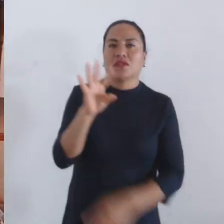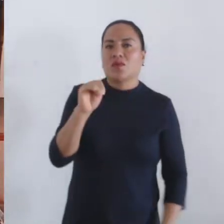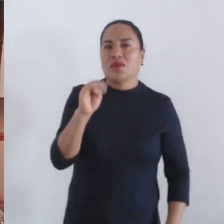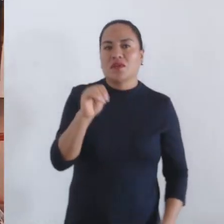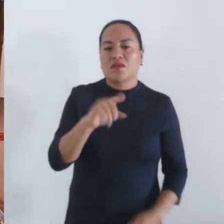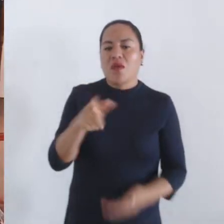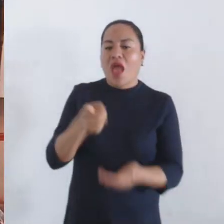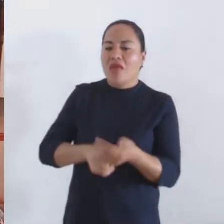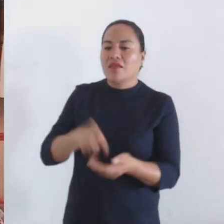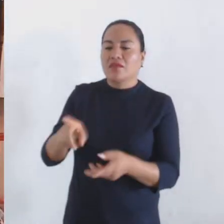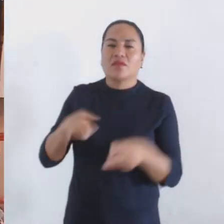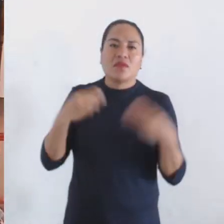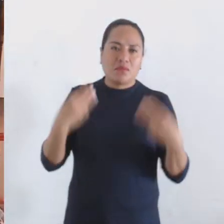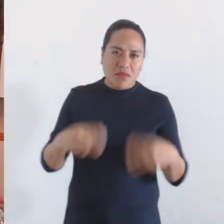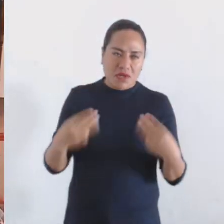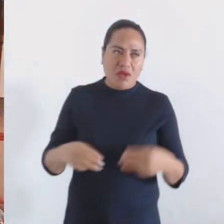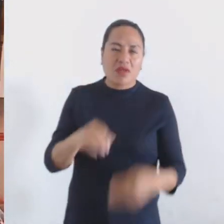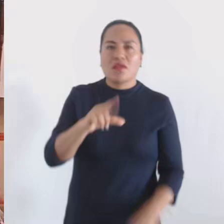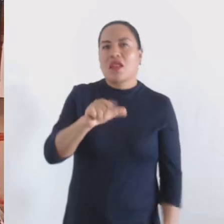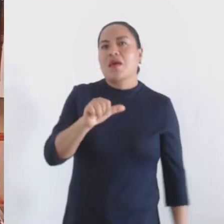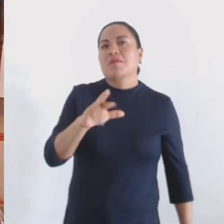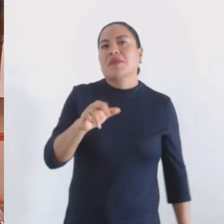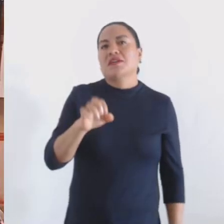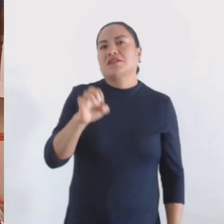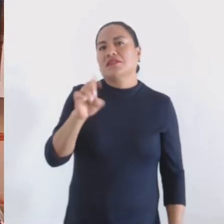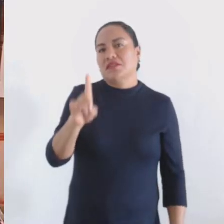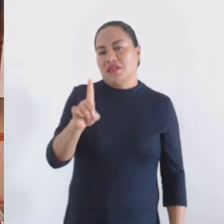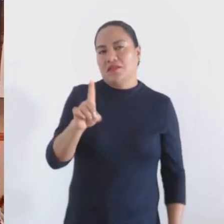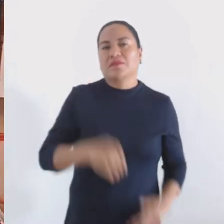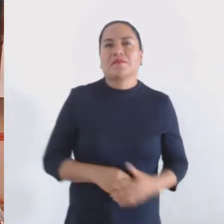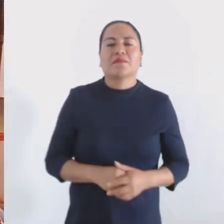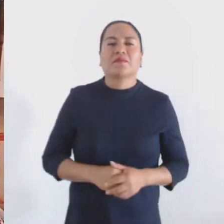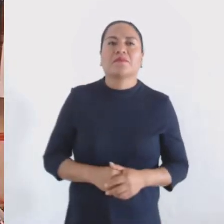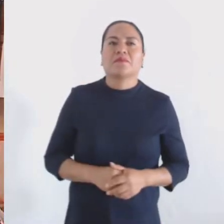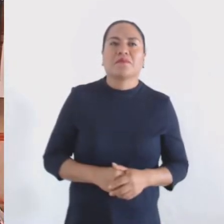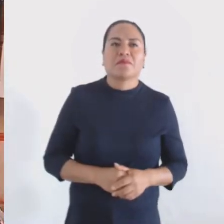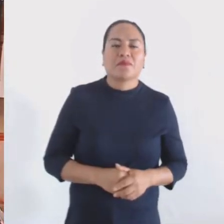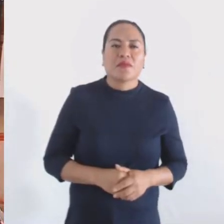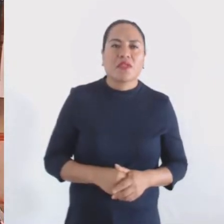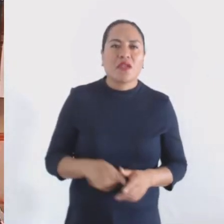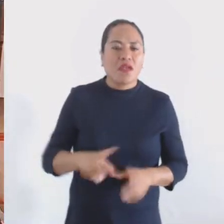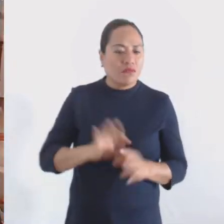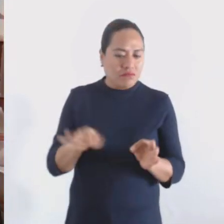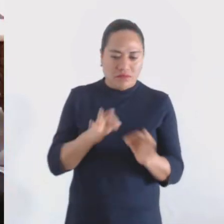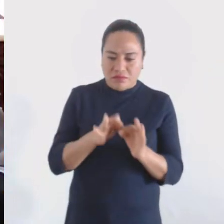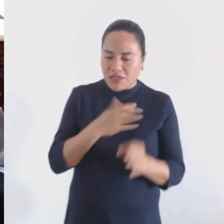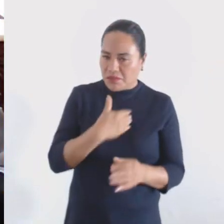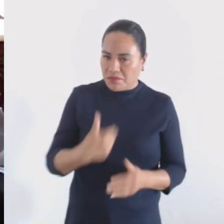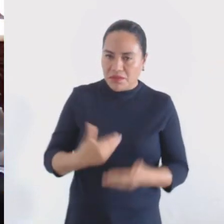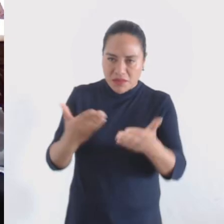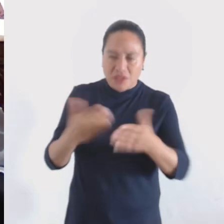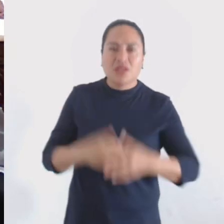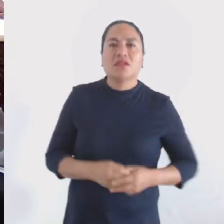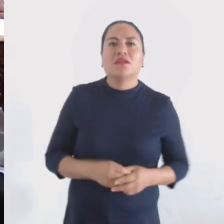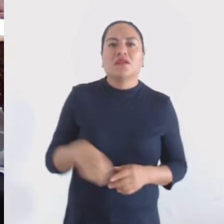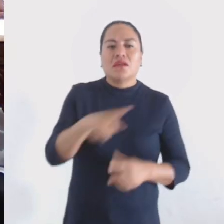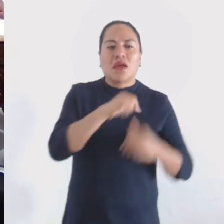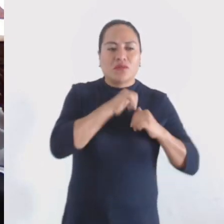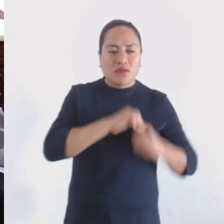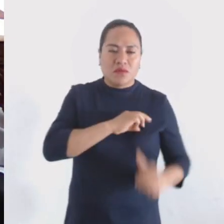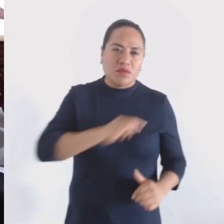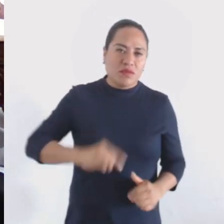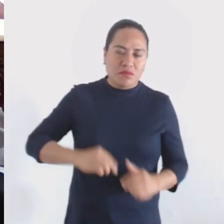ubicada en el interior del Mercado Democracia, también conocido como La Merced. Es cuanto, señor Presidente, está a su